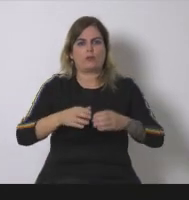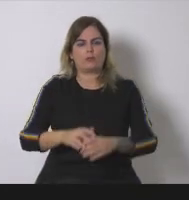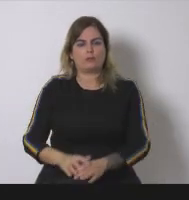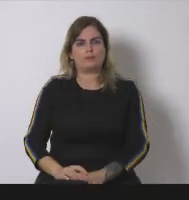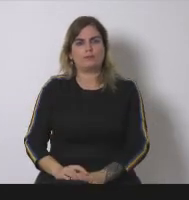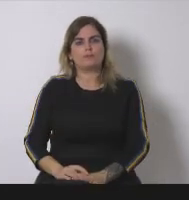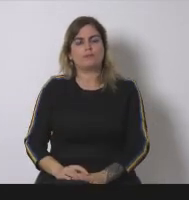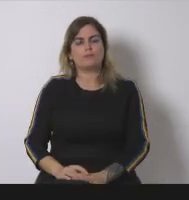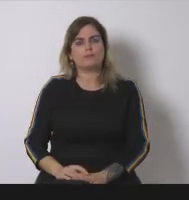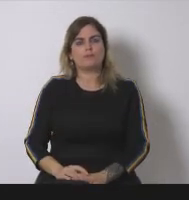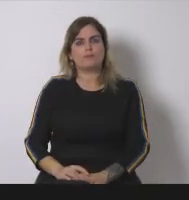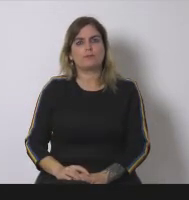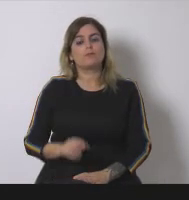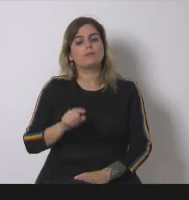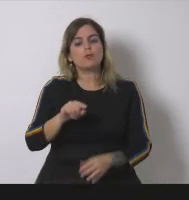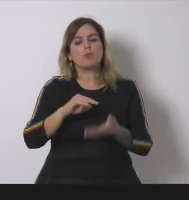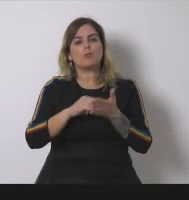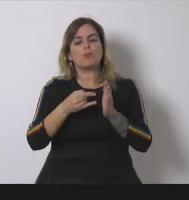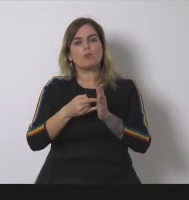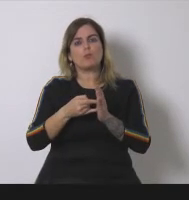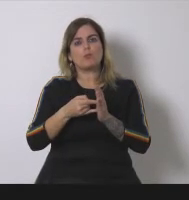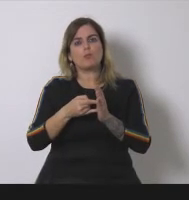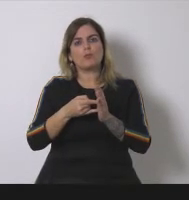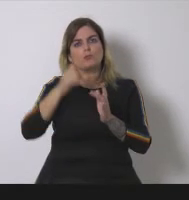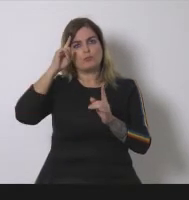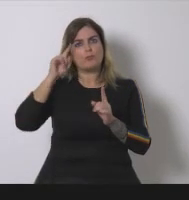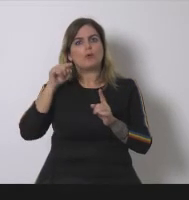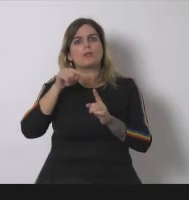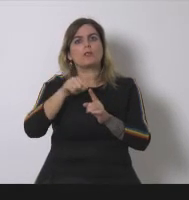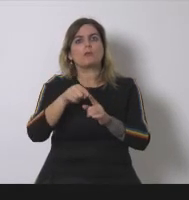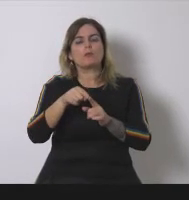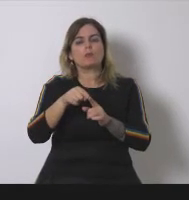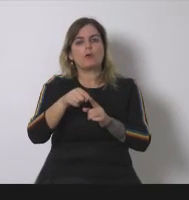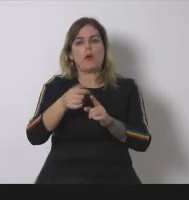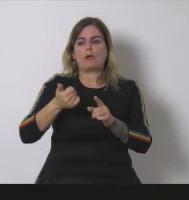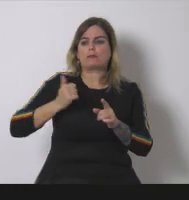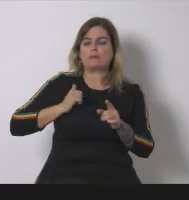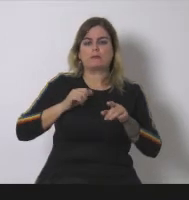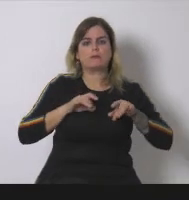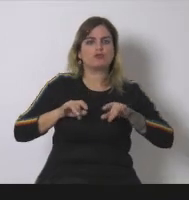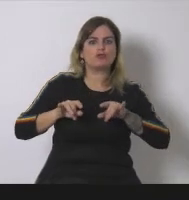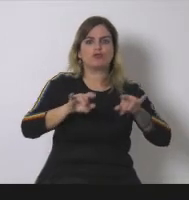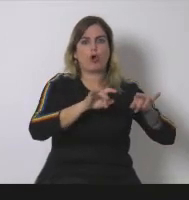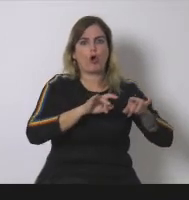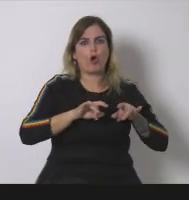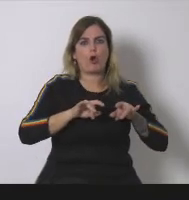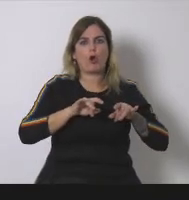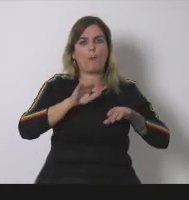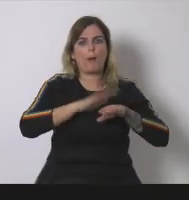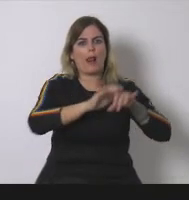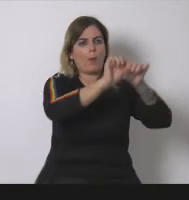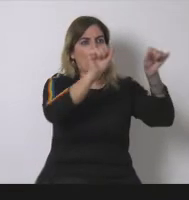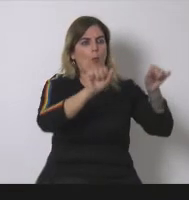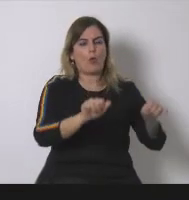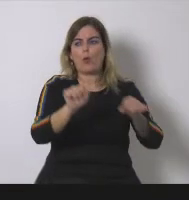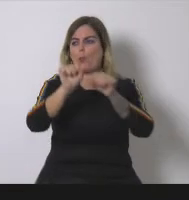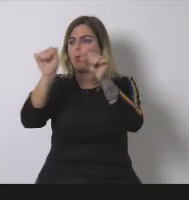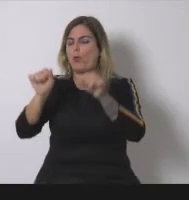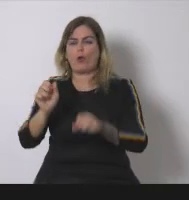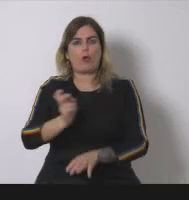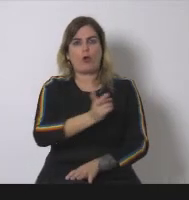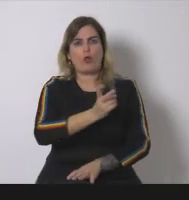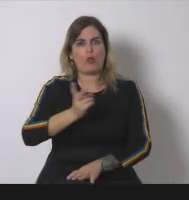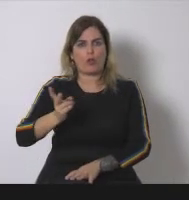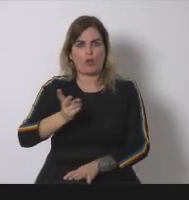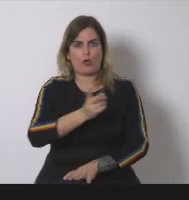utilizar el suelo para ambas cosas asumiendo la problemática del rendimiento del suelo que